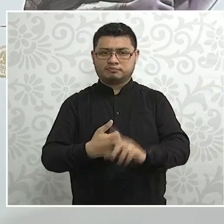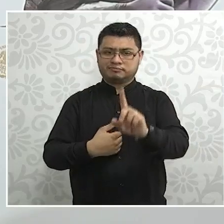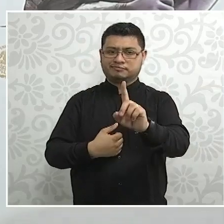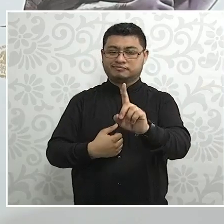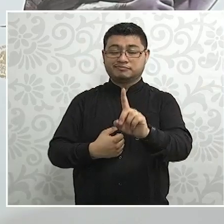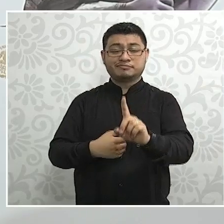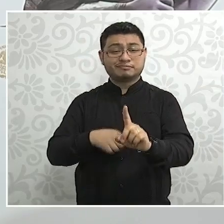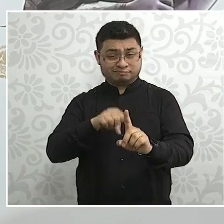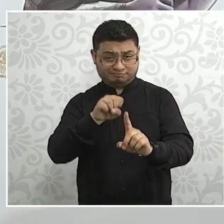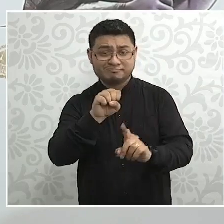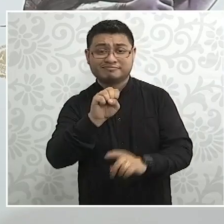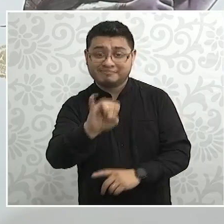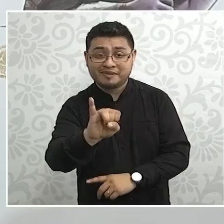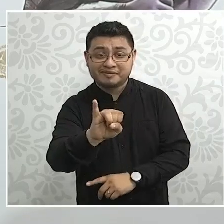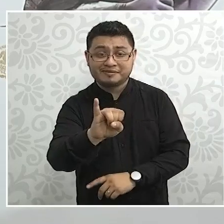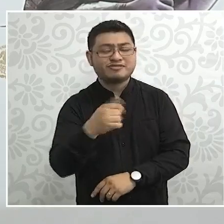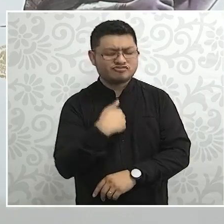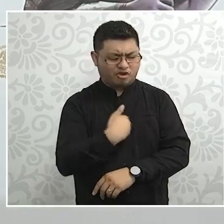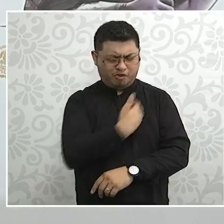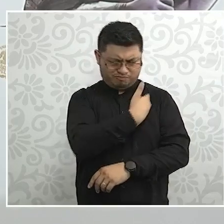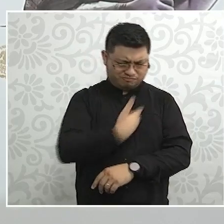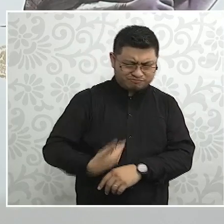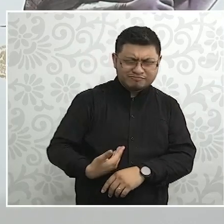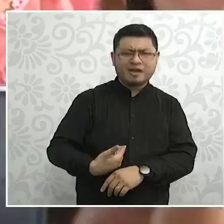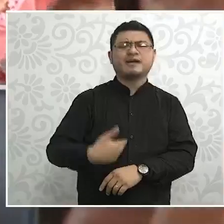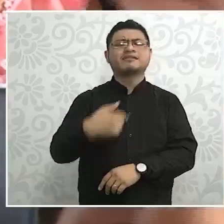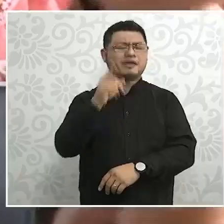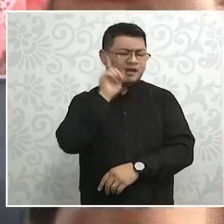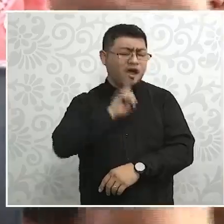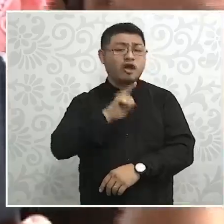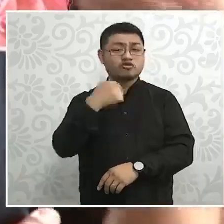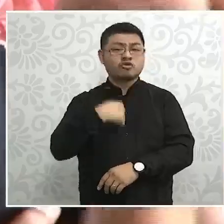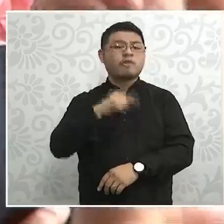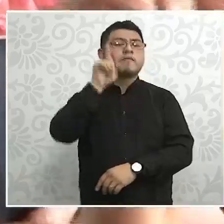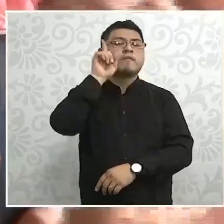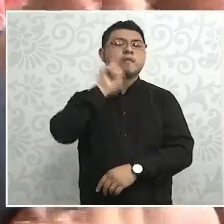soy ama de casa, soy abuela, soy madre, soy mujer.